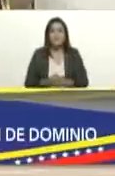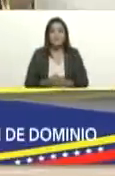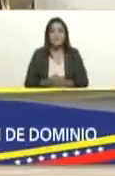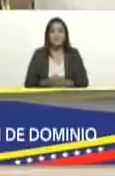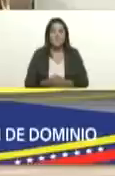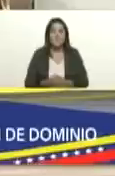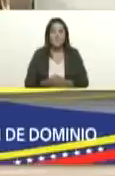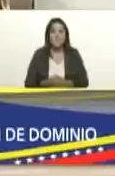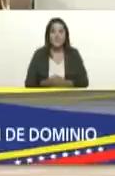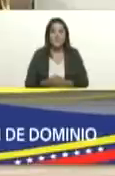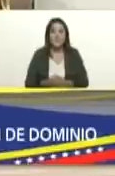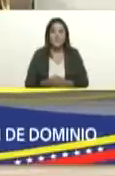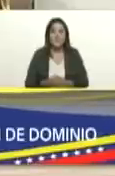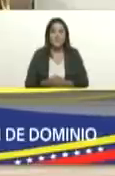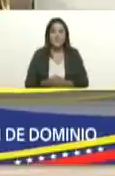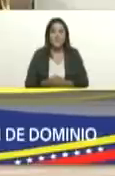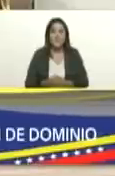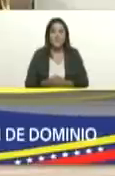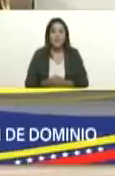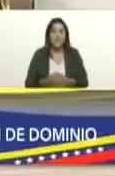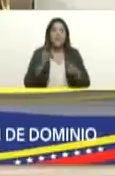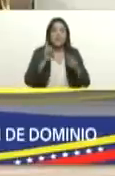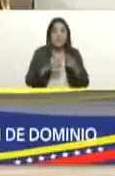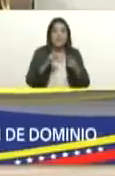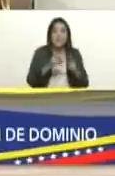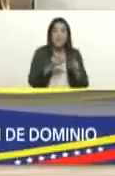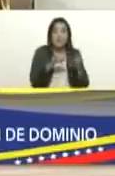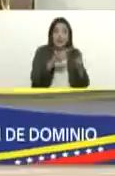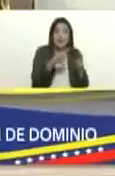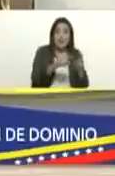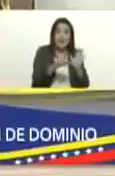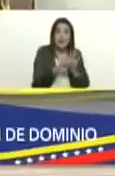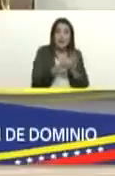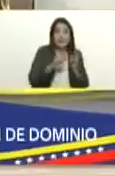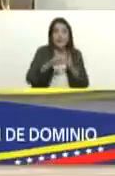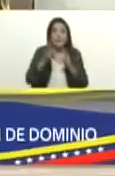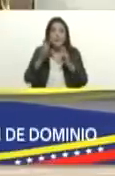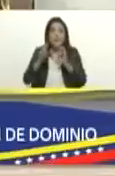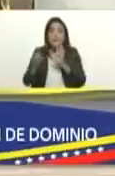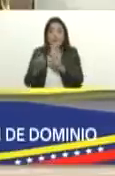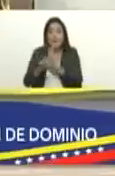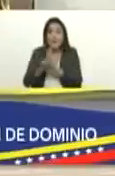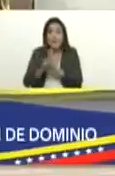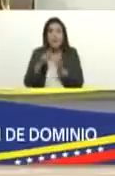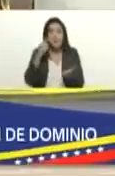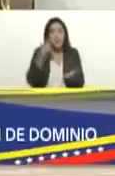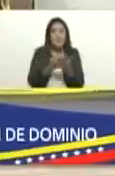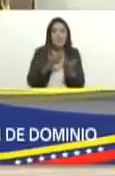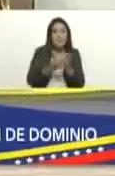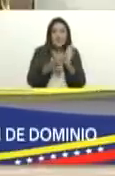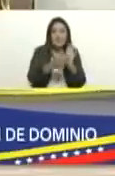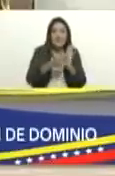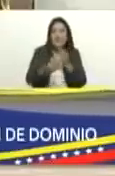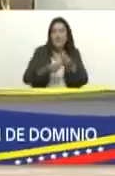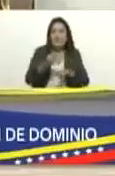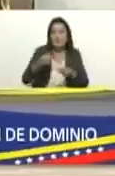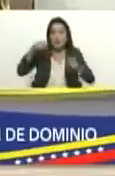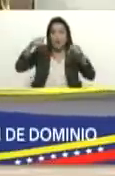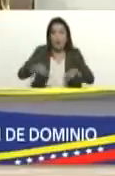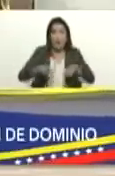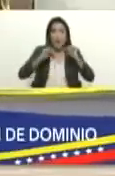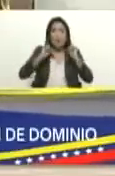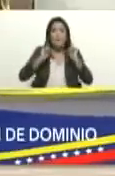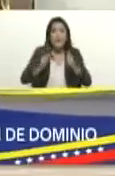aplicación de las leyes vigentes y de las nuevas leyes vamos a mostrarle a nuestro pueblo lo que se va a hacer a partir de hoy